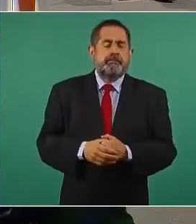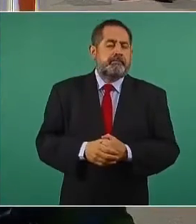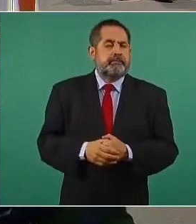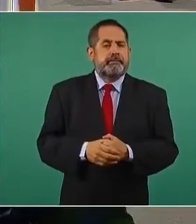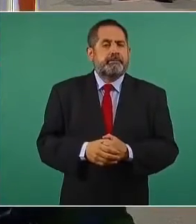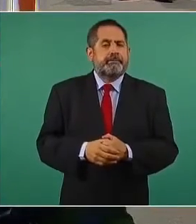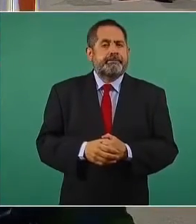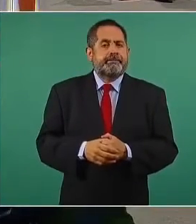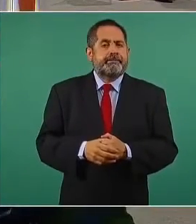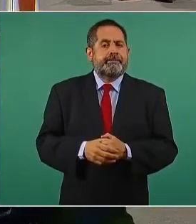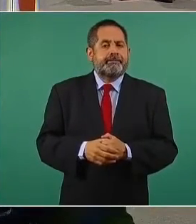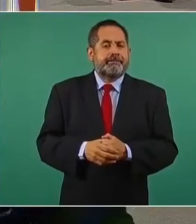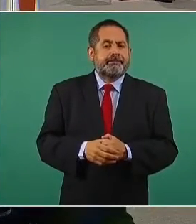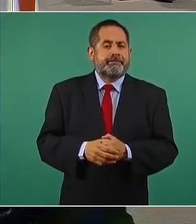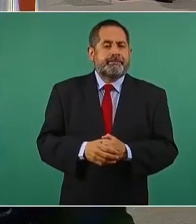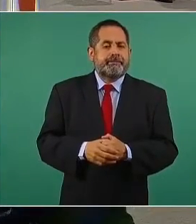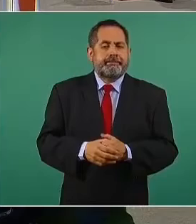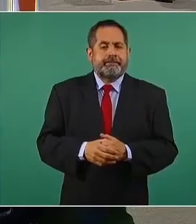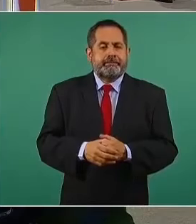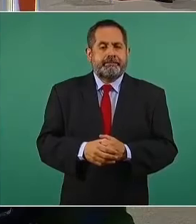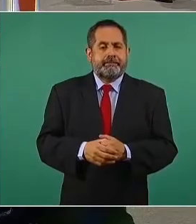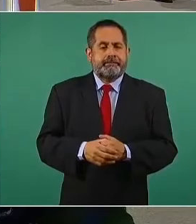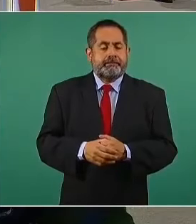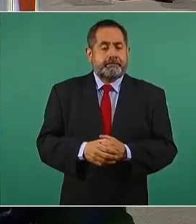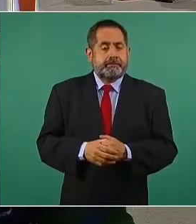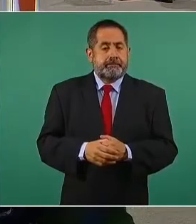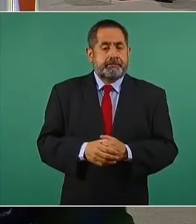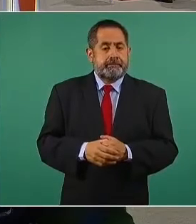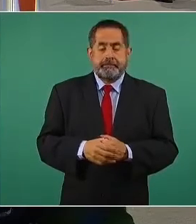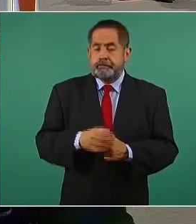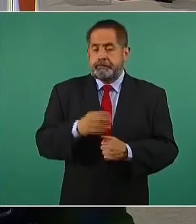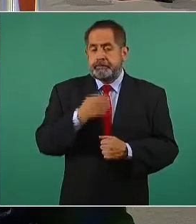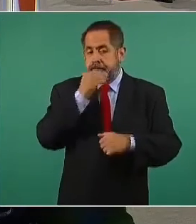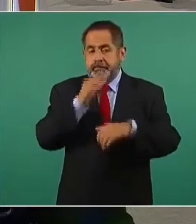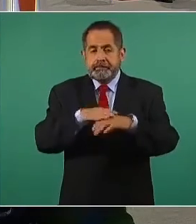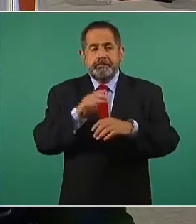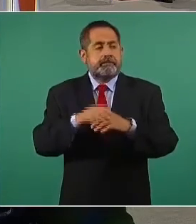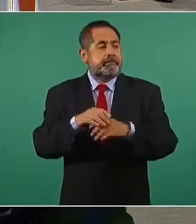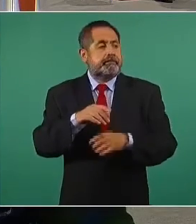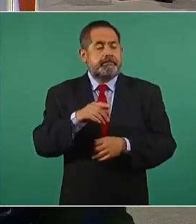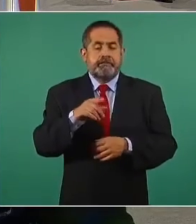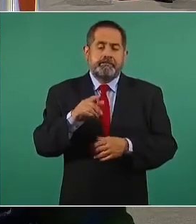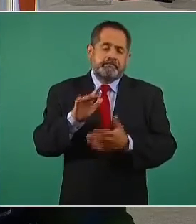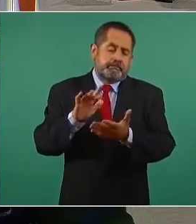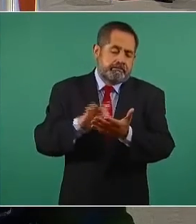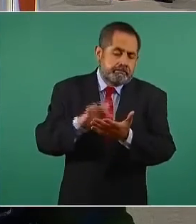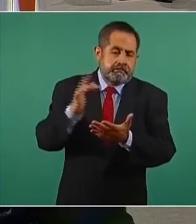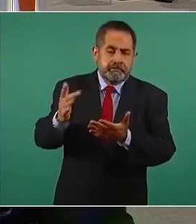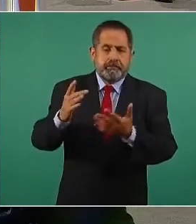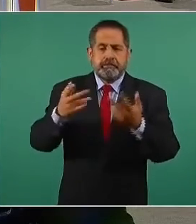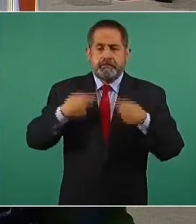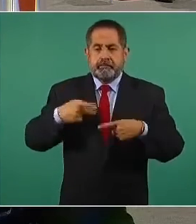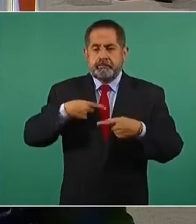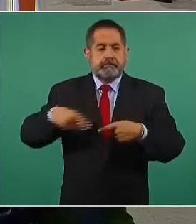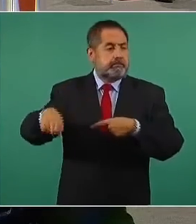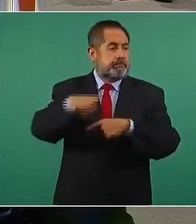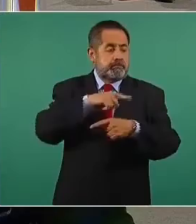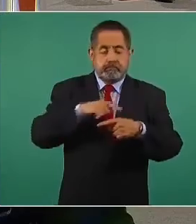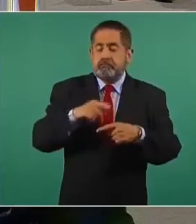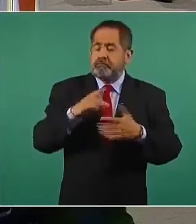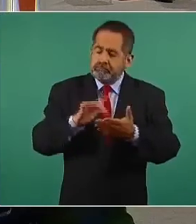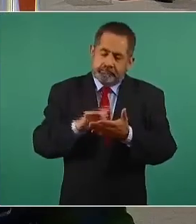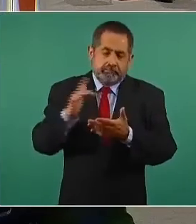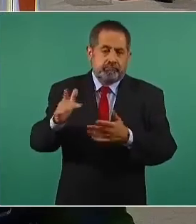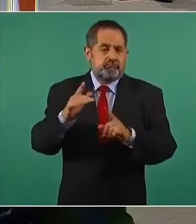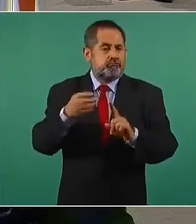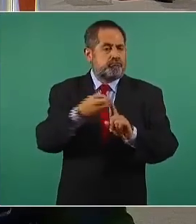que tenemos que agradecer mucho a la población por su participación, por